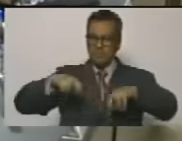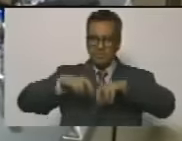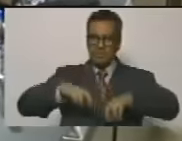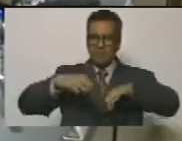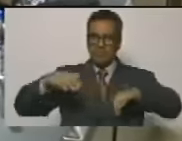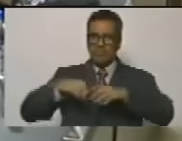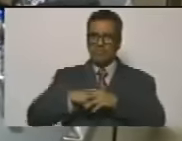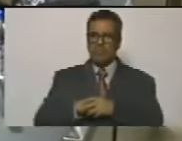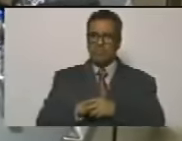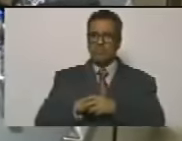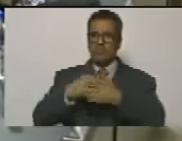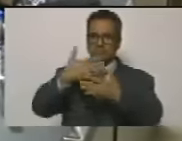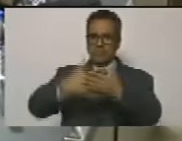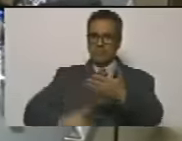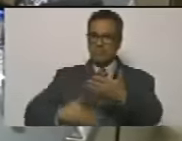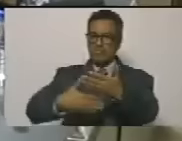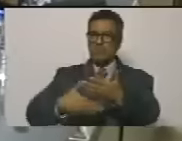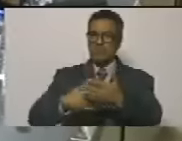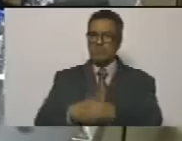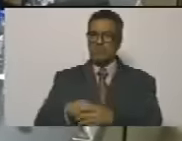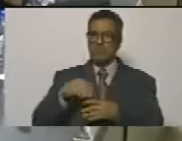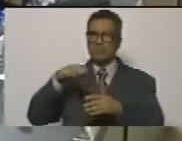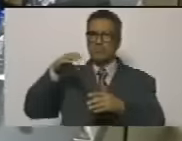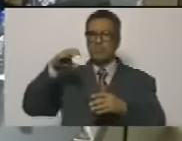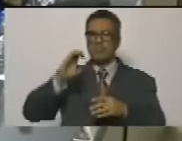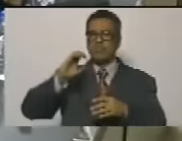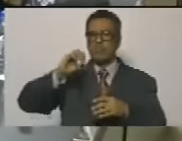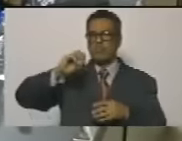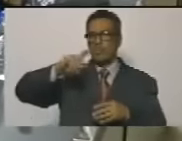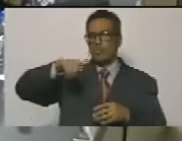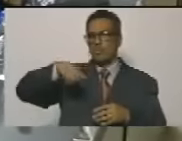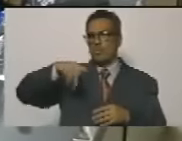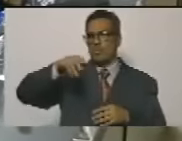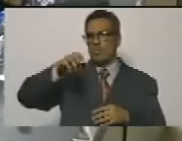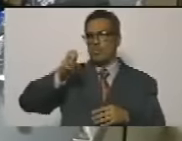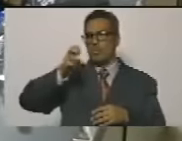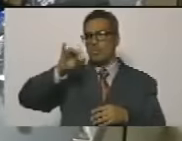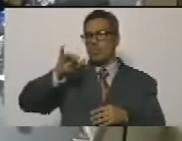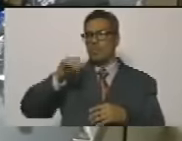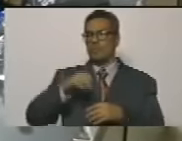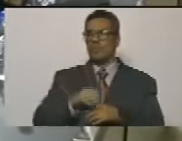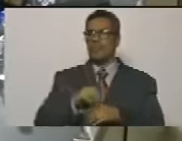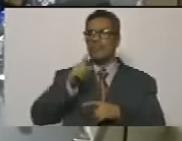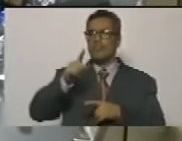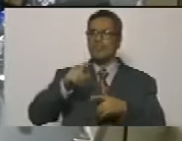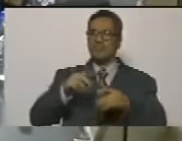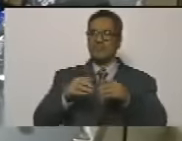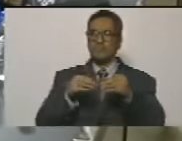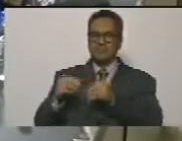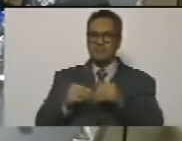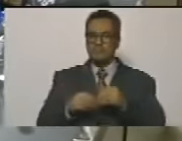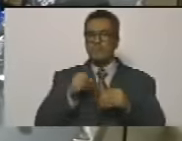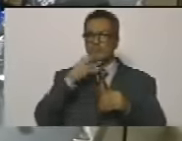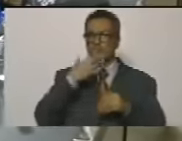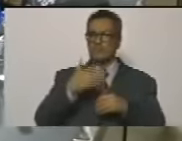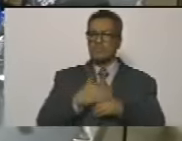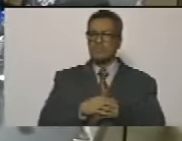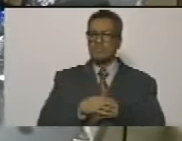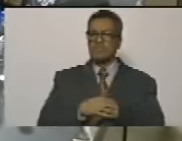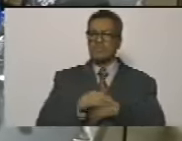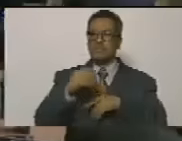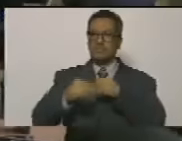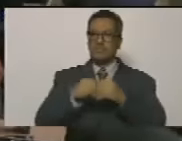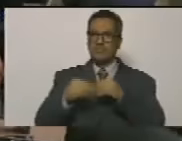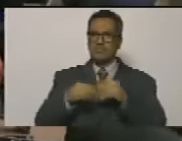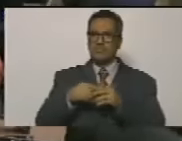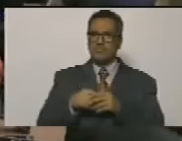el documento de Copay por una por una la sociedad es bien común esto está recogido en